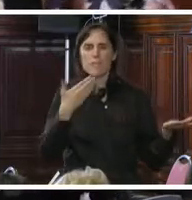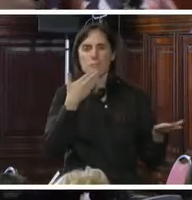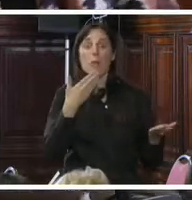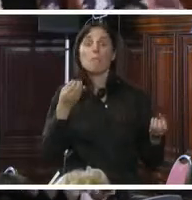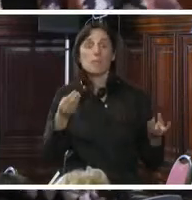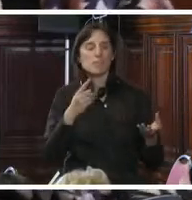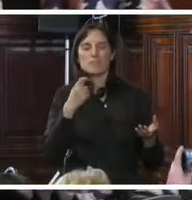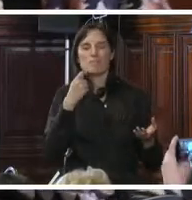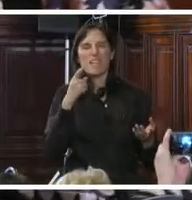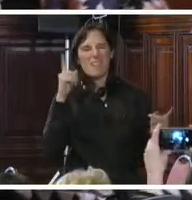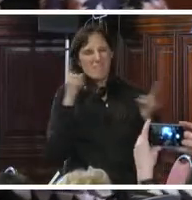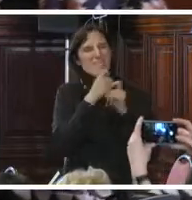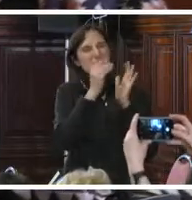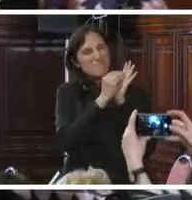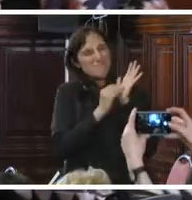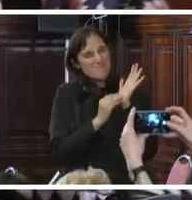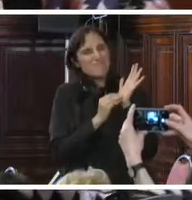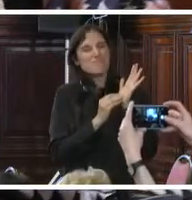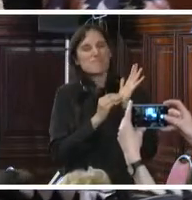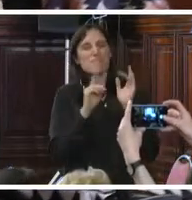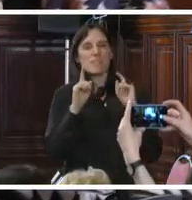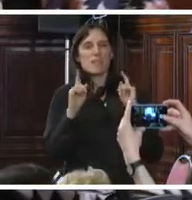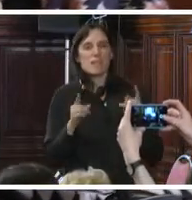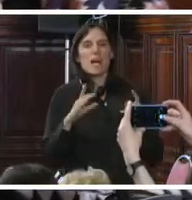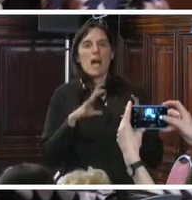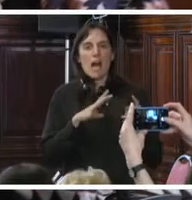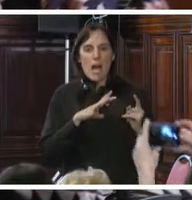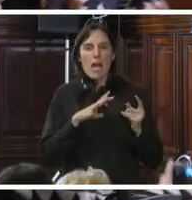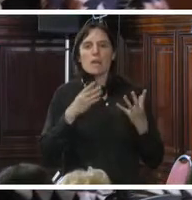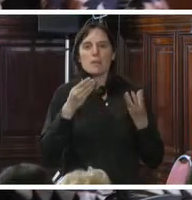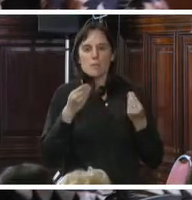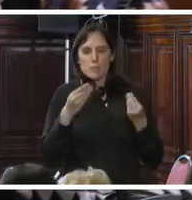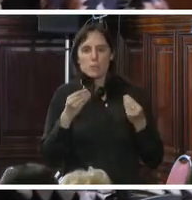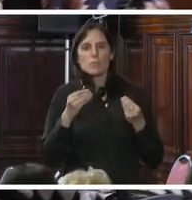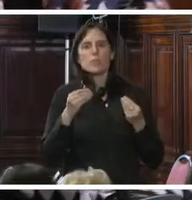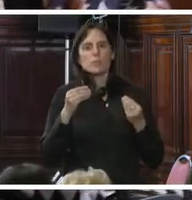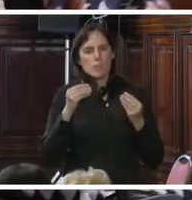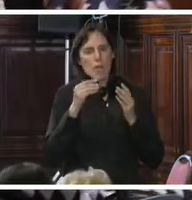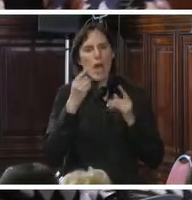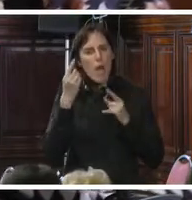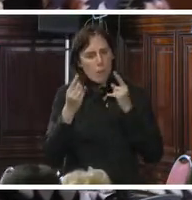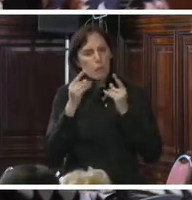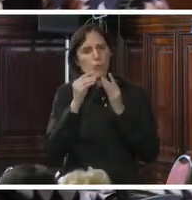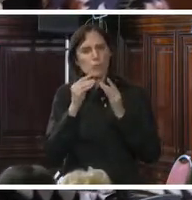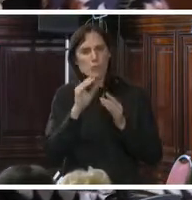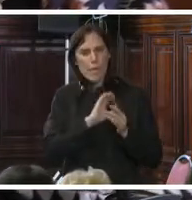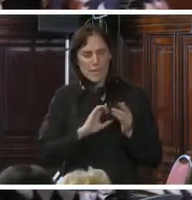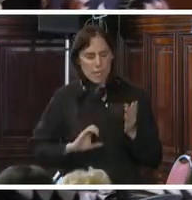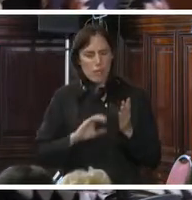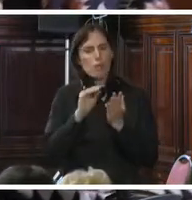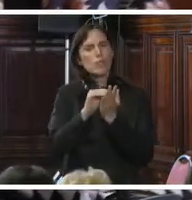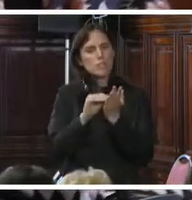de los casos. En segundo lugar, existe una multiplicidad de registros dentro del mismo Estado que no están